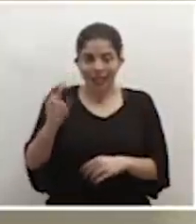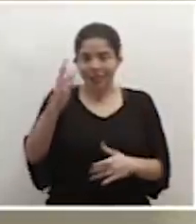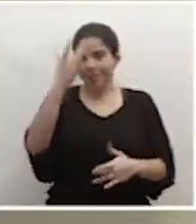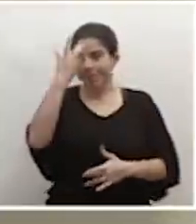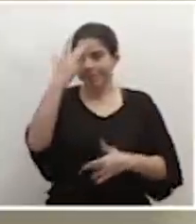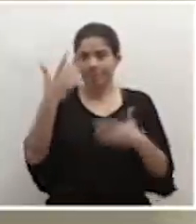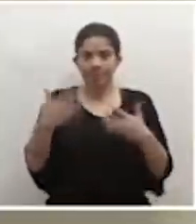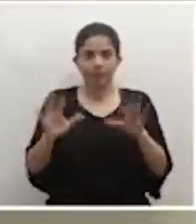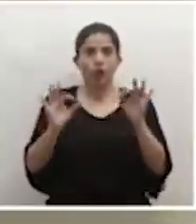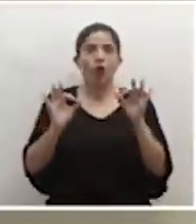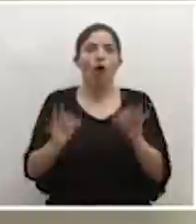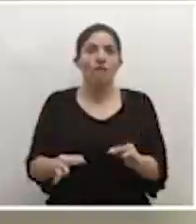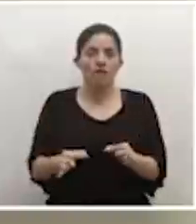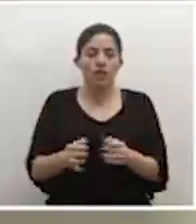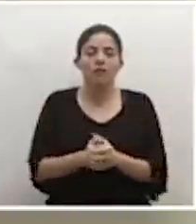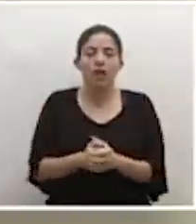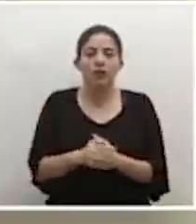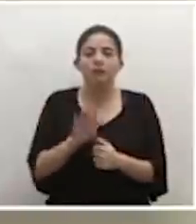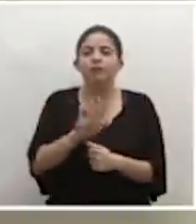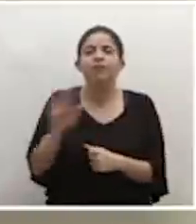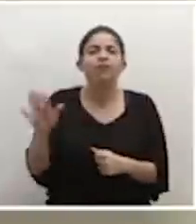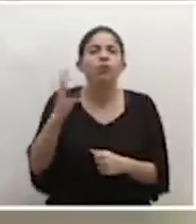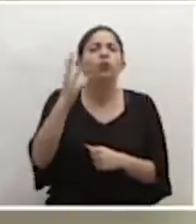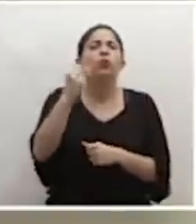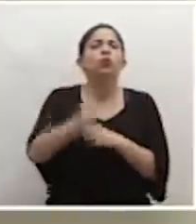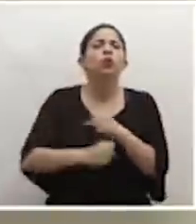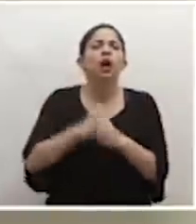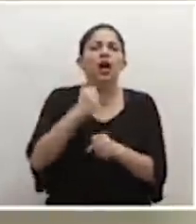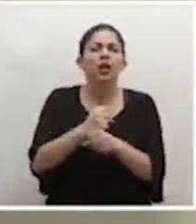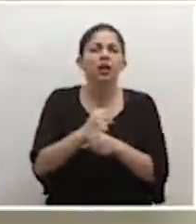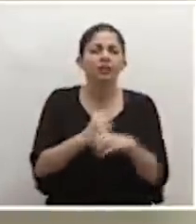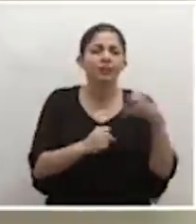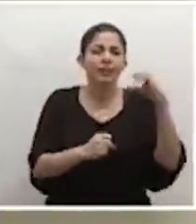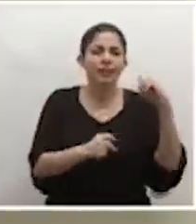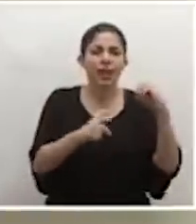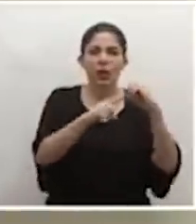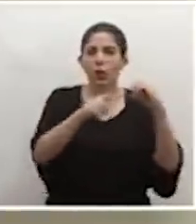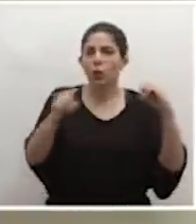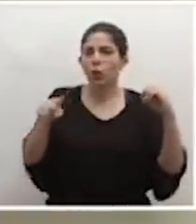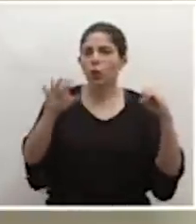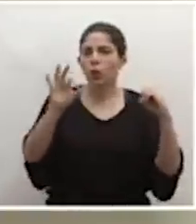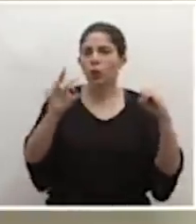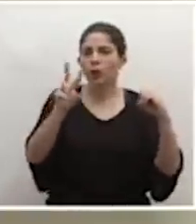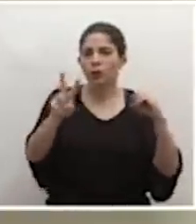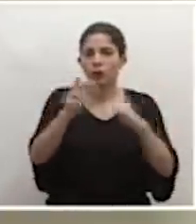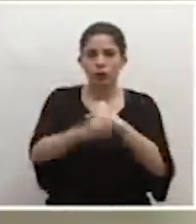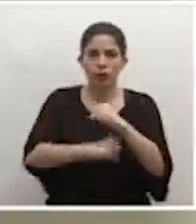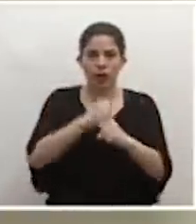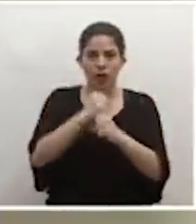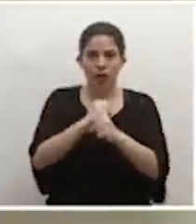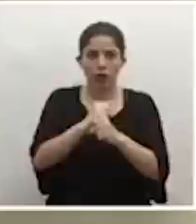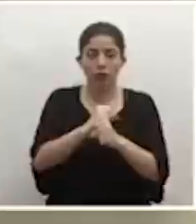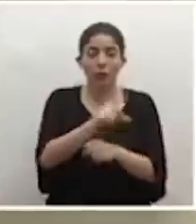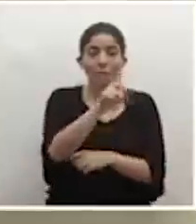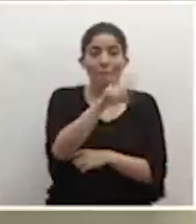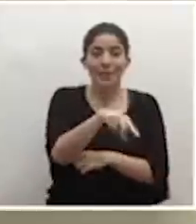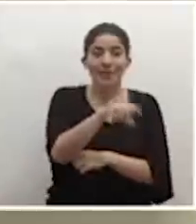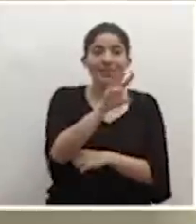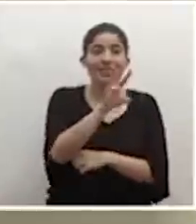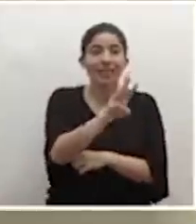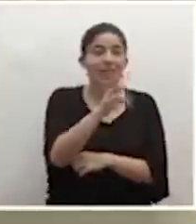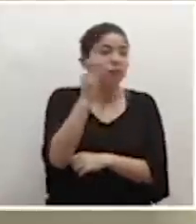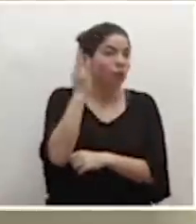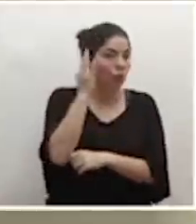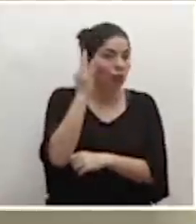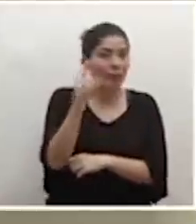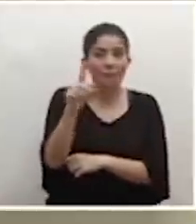confirmados. El rango de edad va desde los cero hasta los 92 años, son mil seis mujeres y